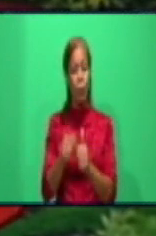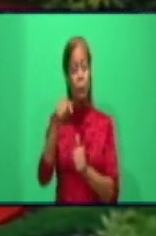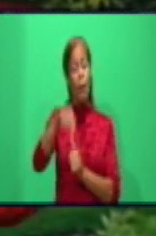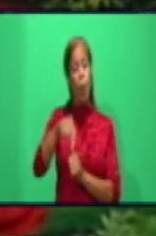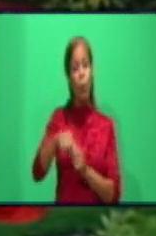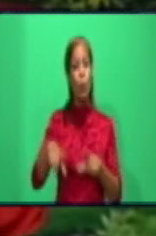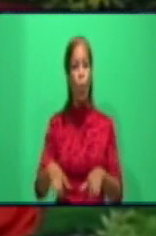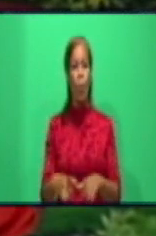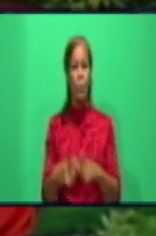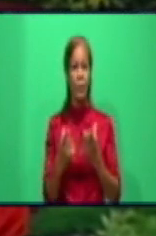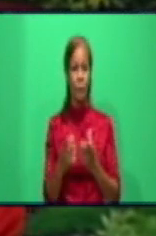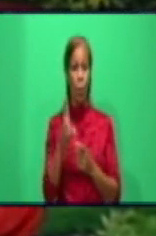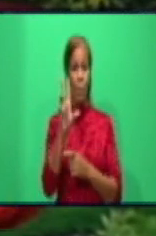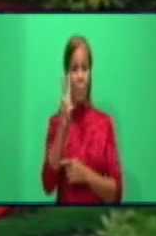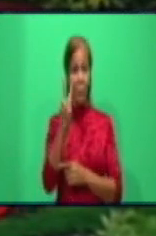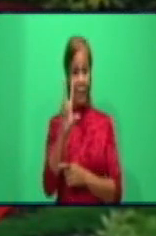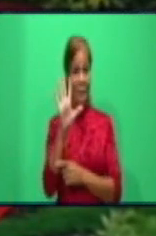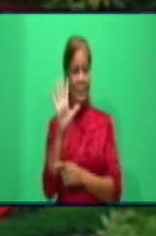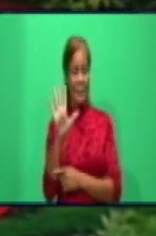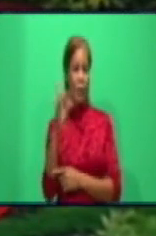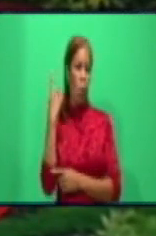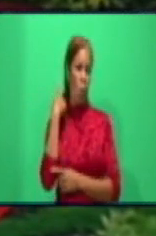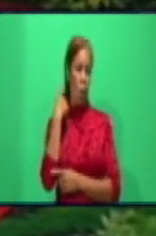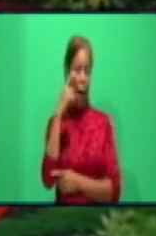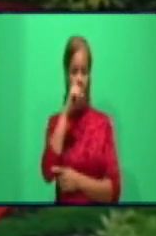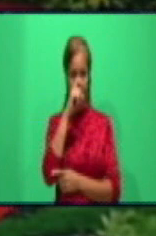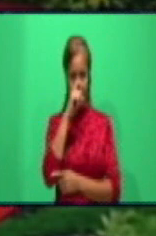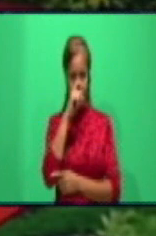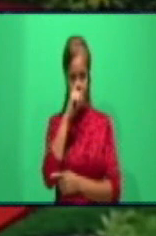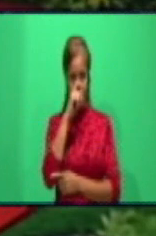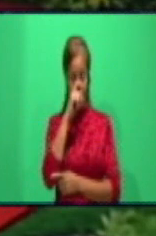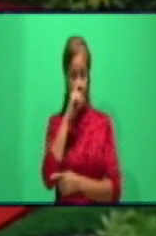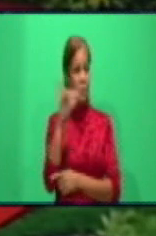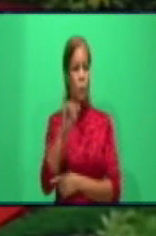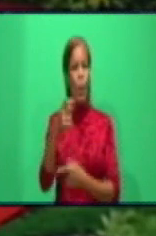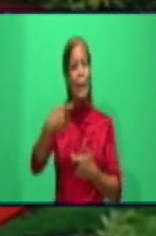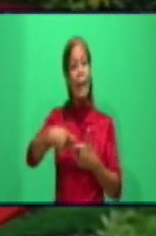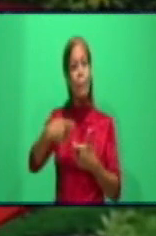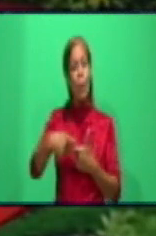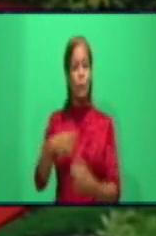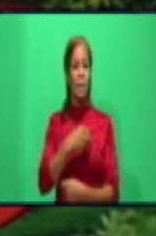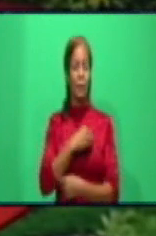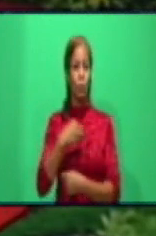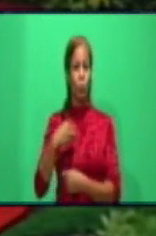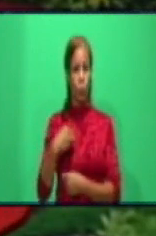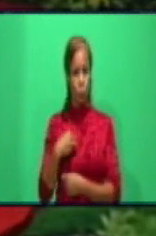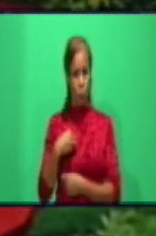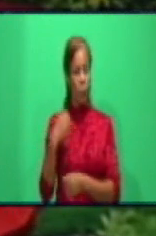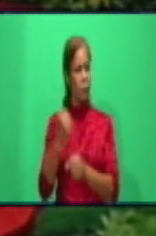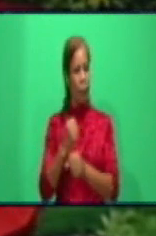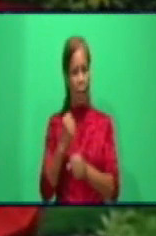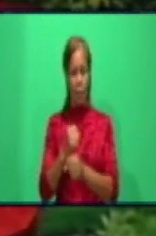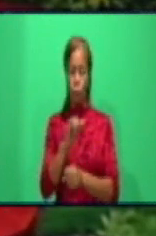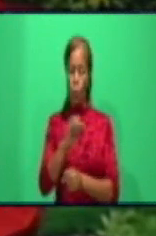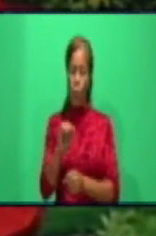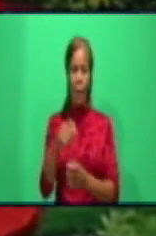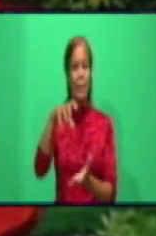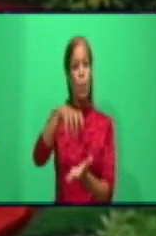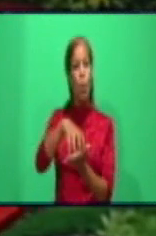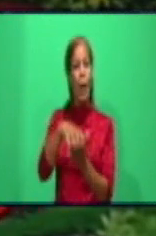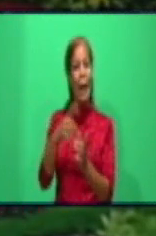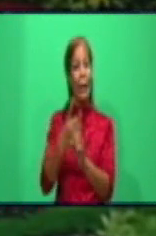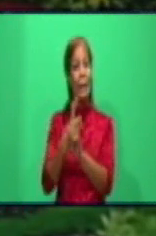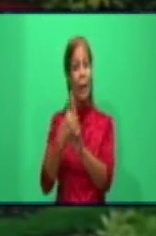años. Su esposa es doctora Elianes Vázquez. Está trabajando en el Centro de Aislamiento de la Formadora de Maestros. ¡Qué buen